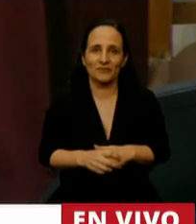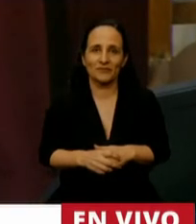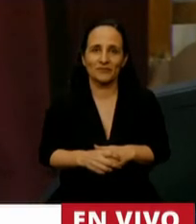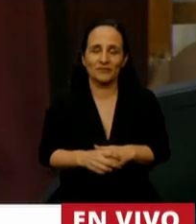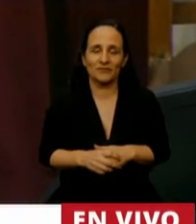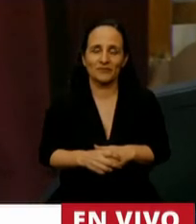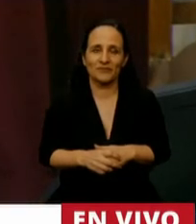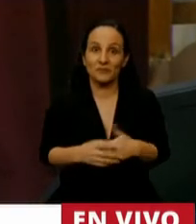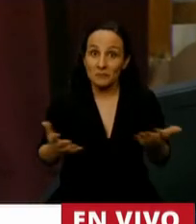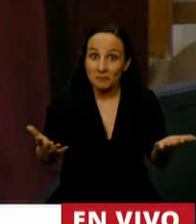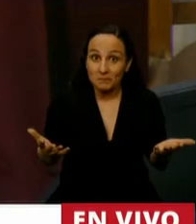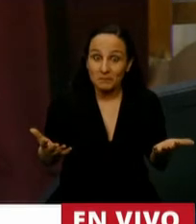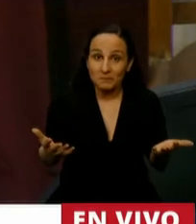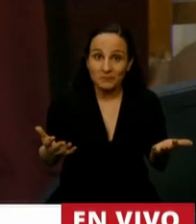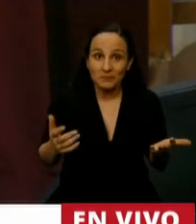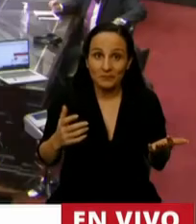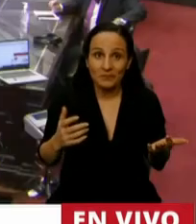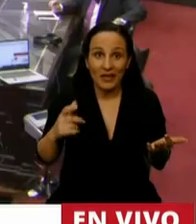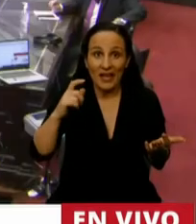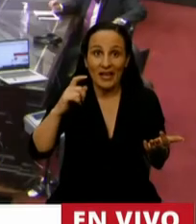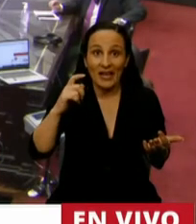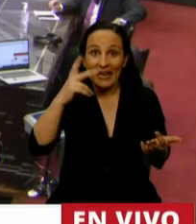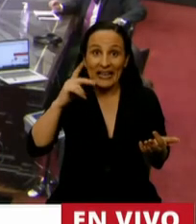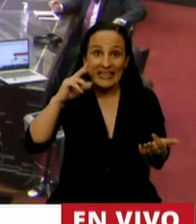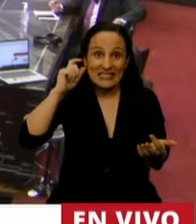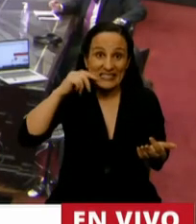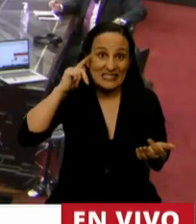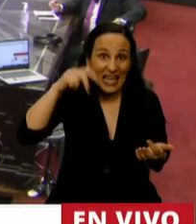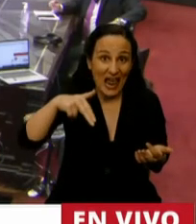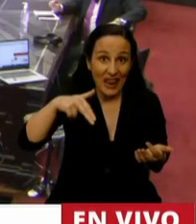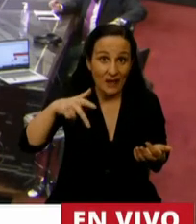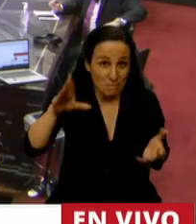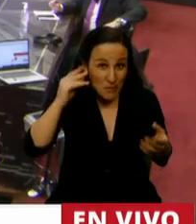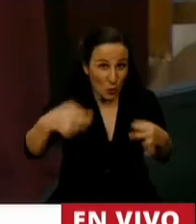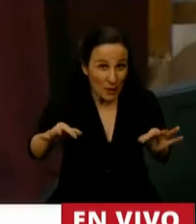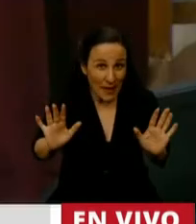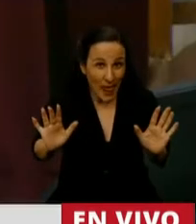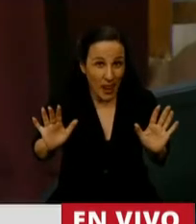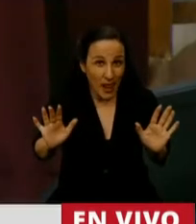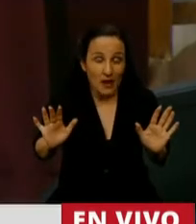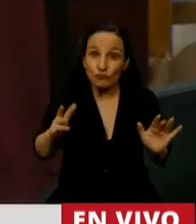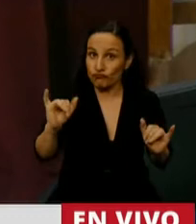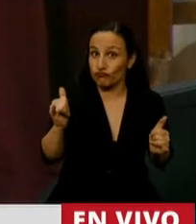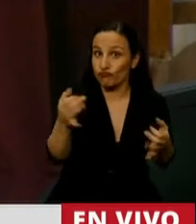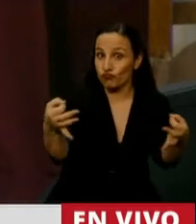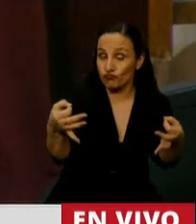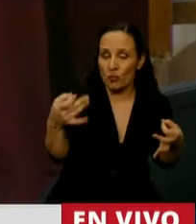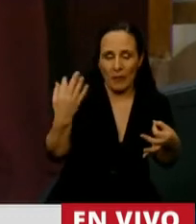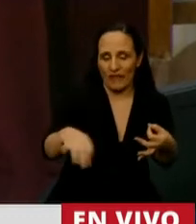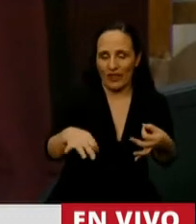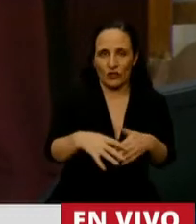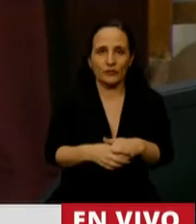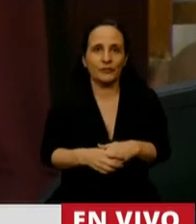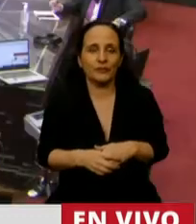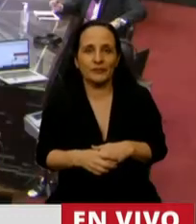Cristian. Gracias, Presidente. ¿Se escucha bien ahora? escucha bien Sí, perfecto.